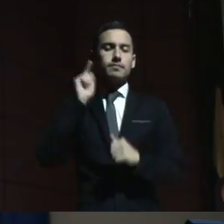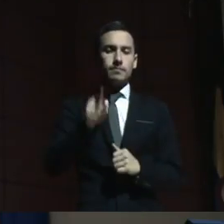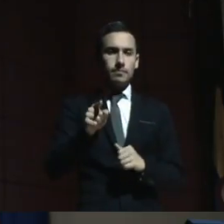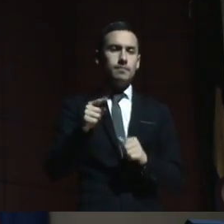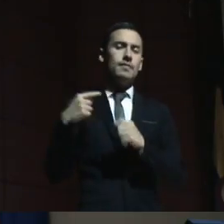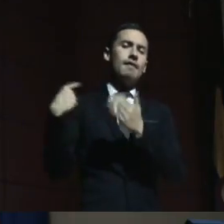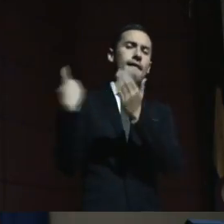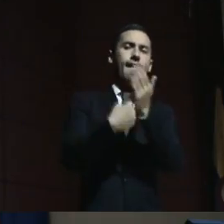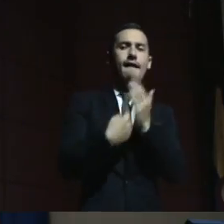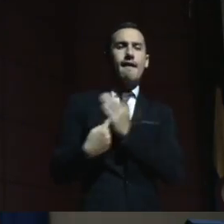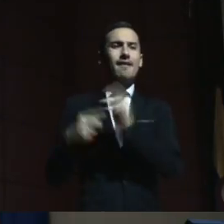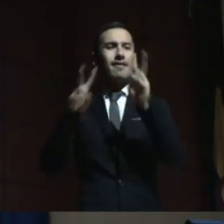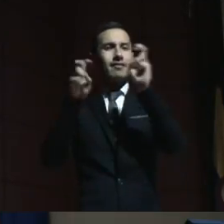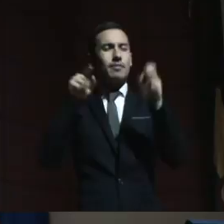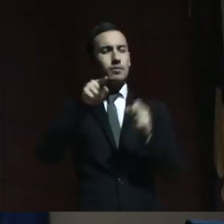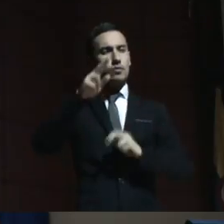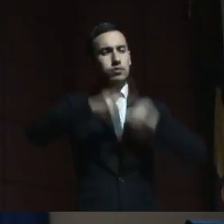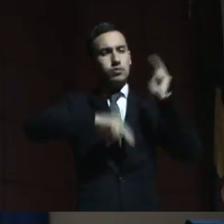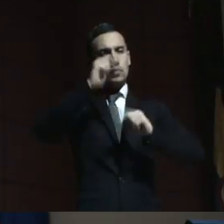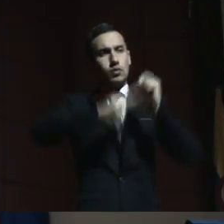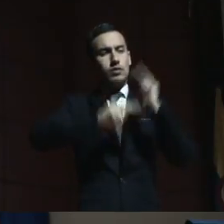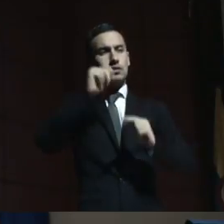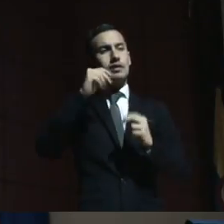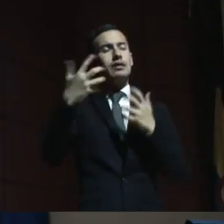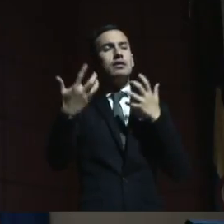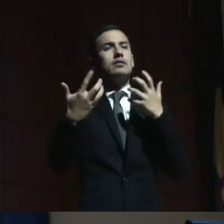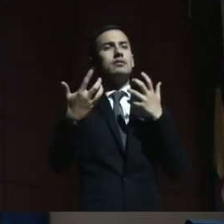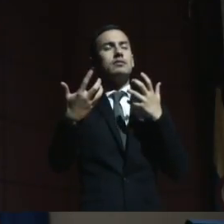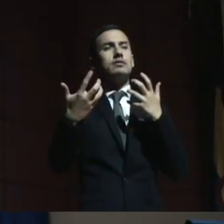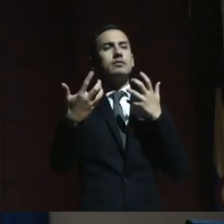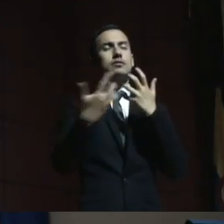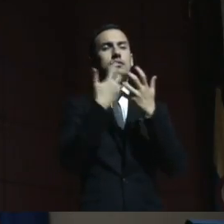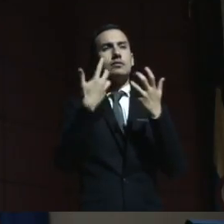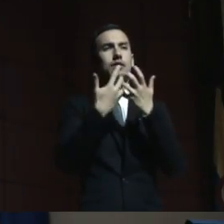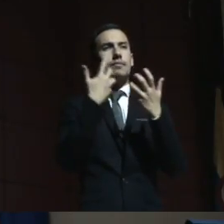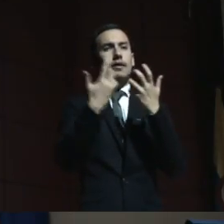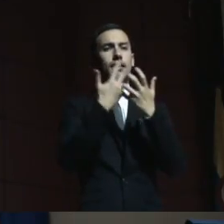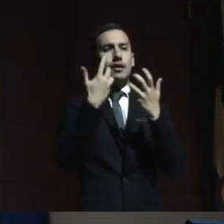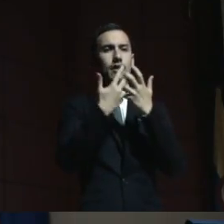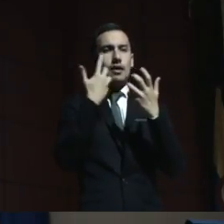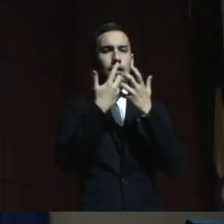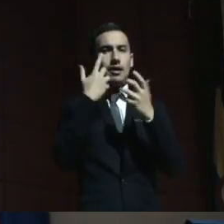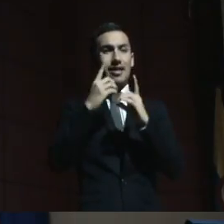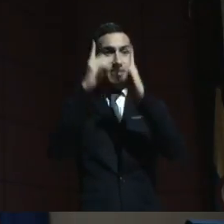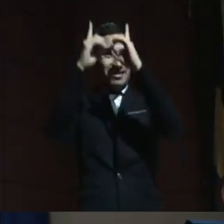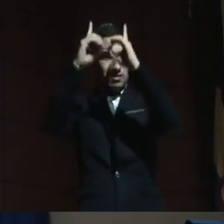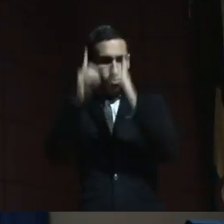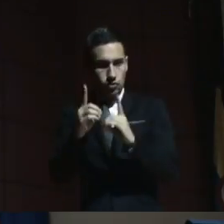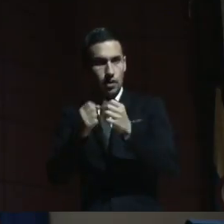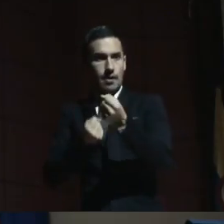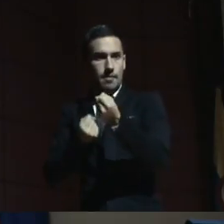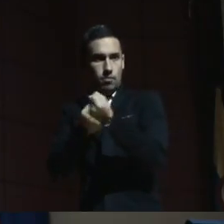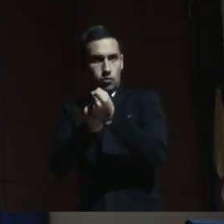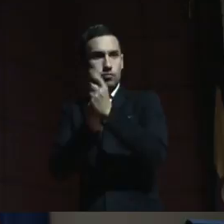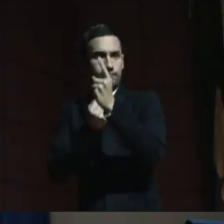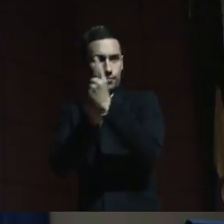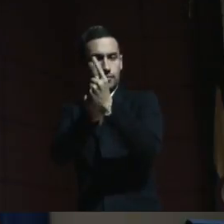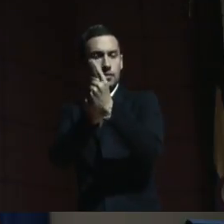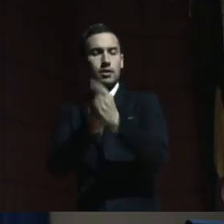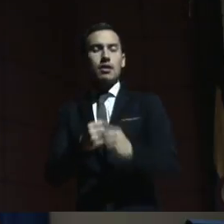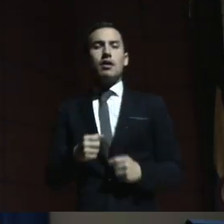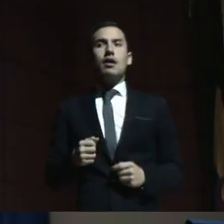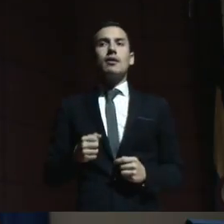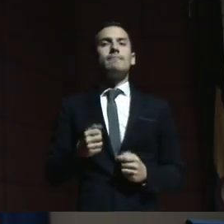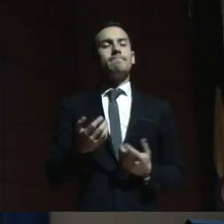ejercicio de construir un sistema de toma de decisiones con apoyo, y por supuesto ahí